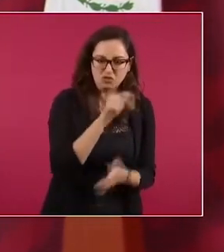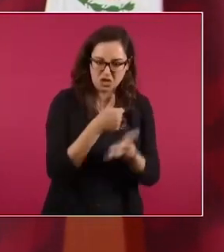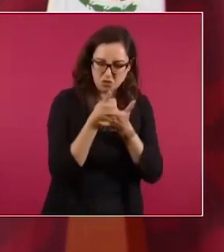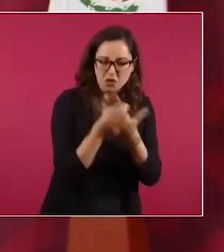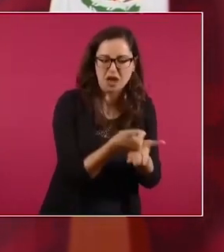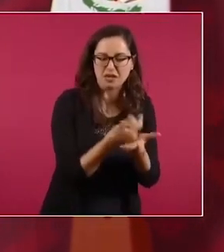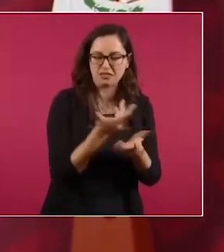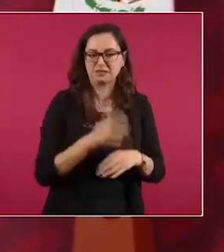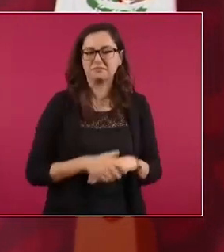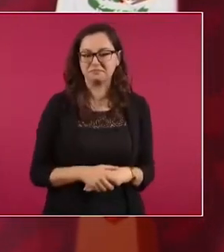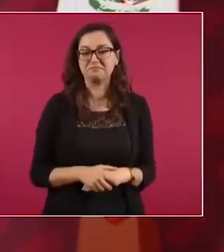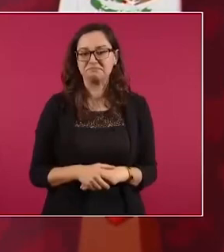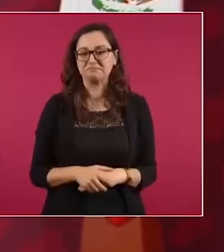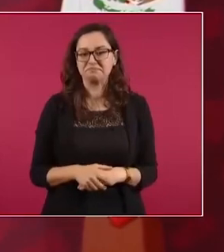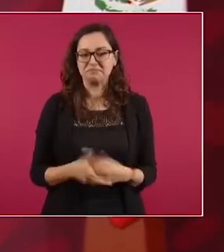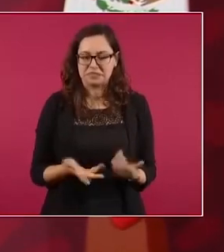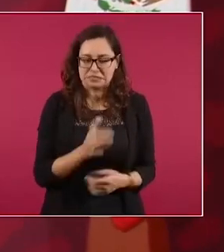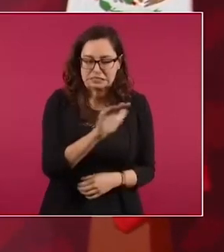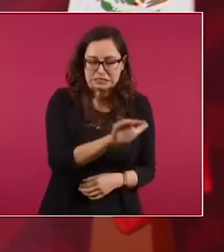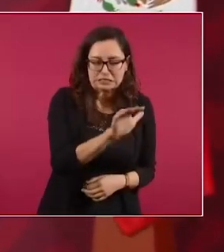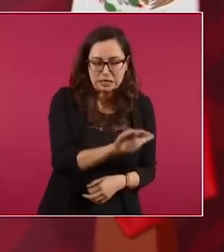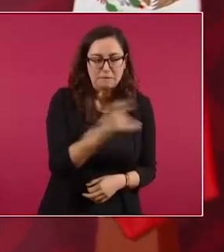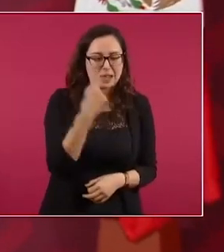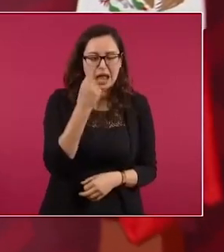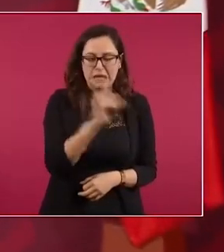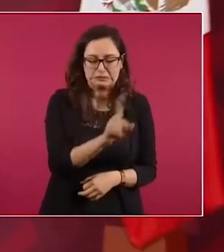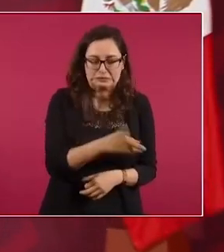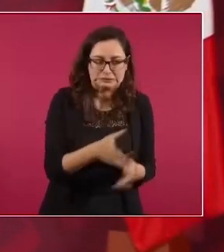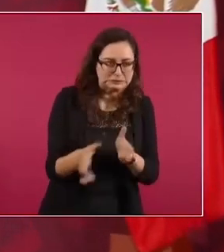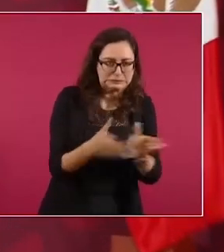Este, para decirles por aquí.